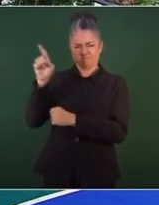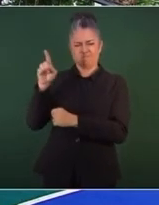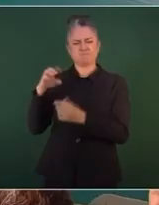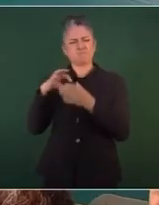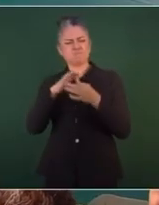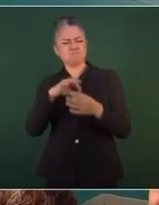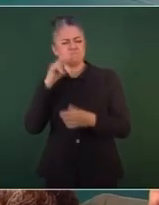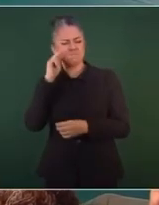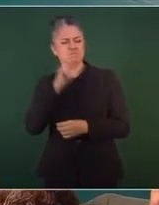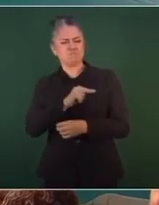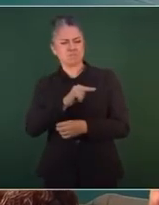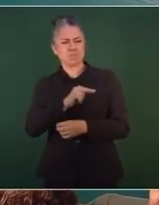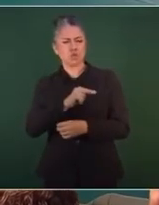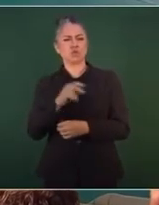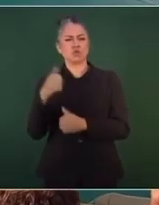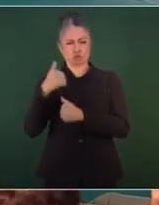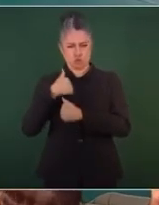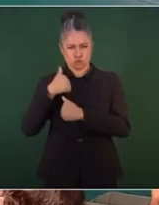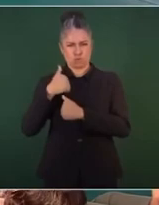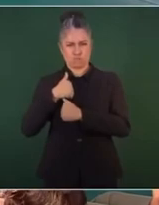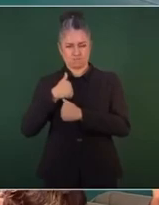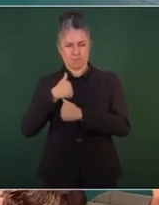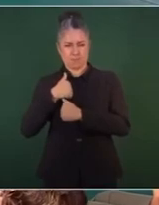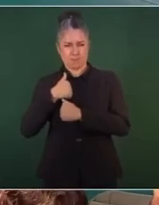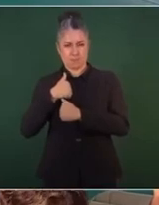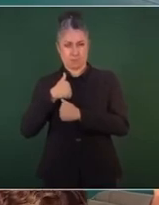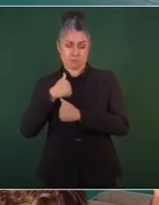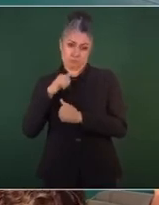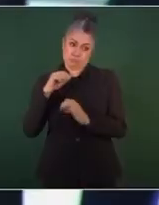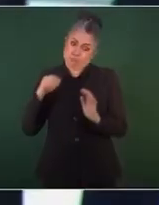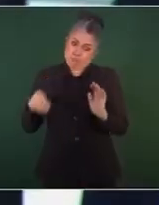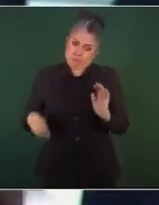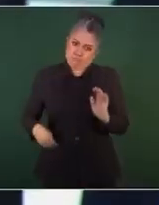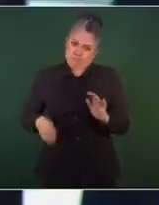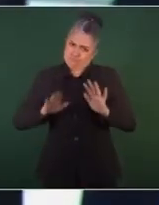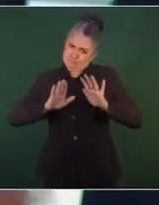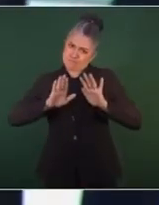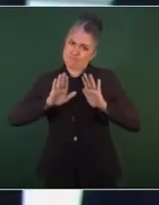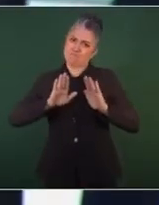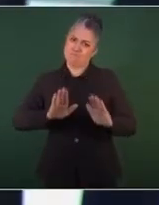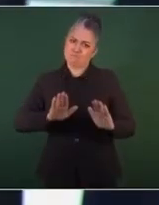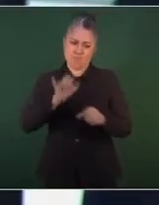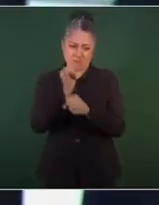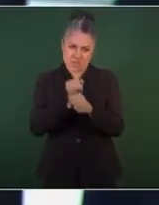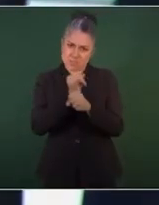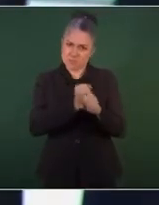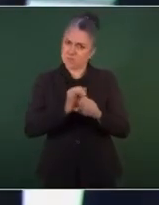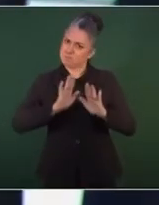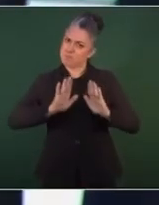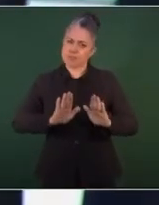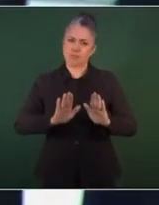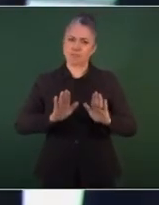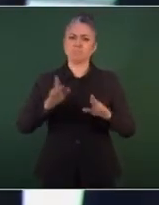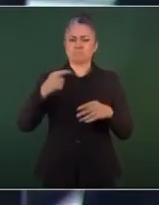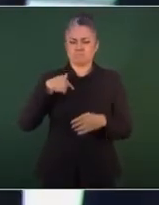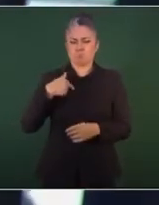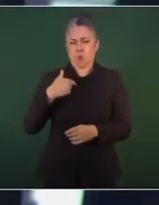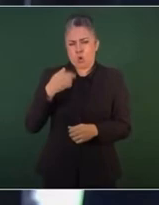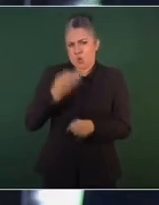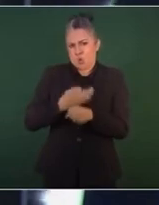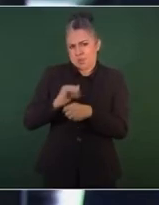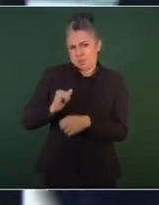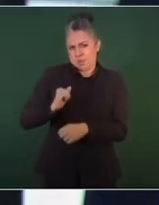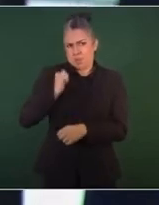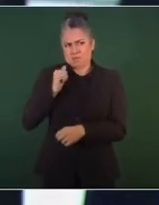Fuerzas Armadas fueron las que detuvieron las investigaciones del GIEI. Aprovechando que están aquí los secretarios, quisiera preguntarles cuál es su